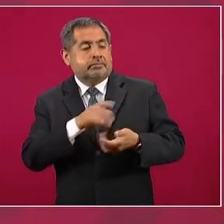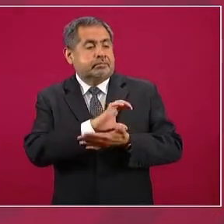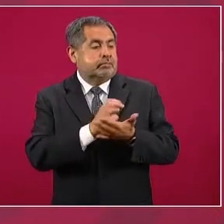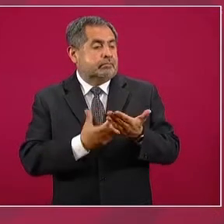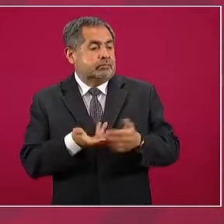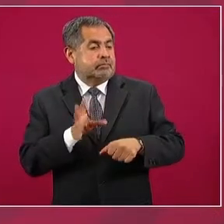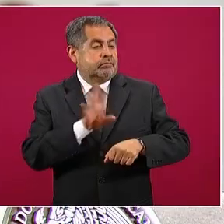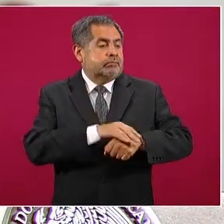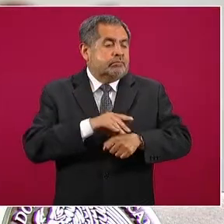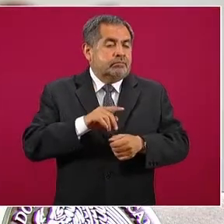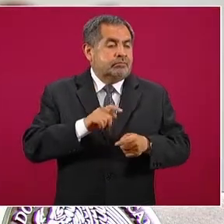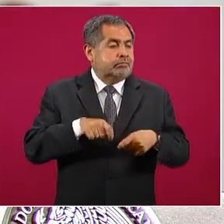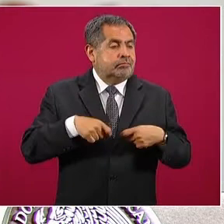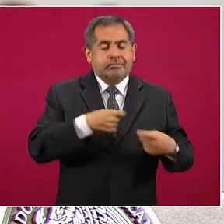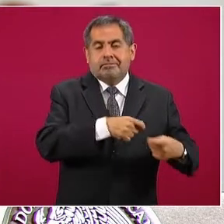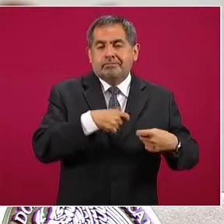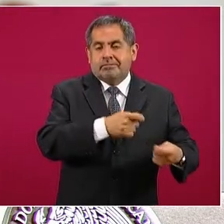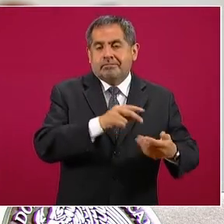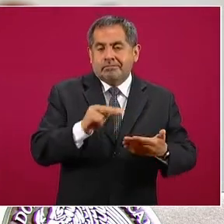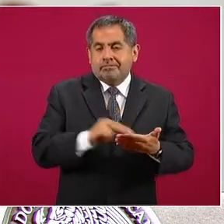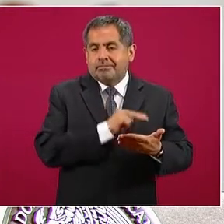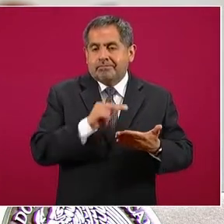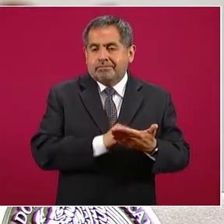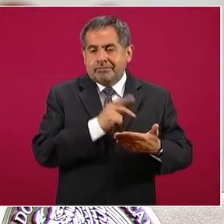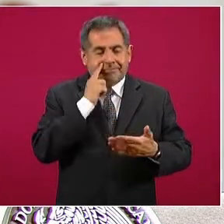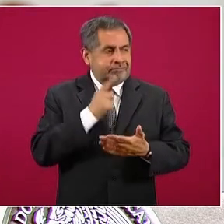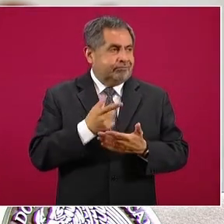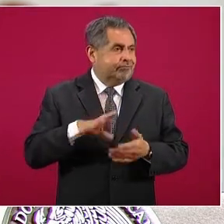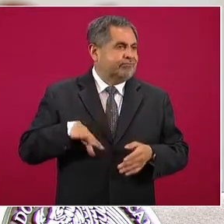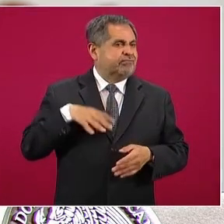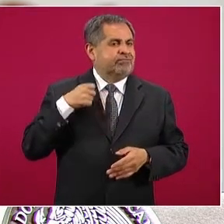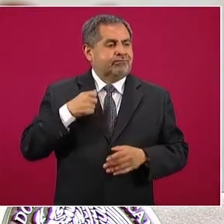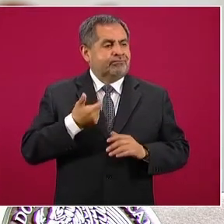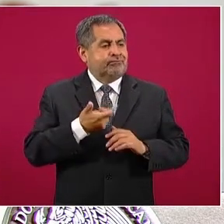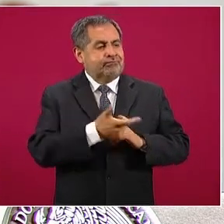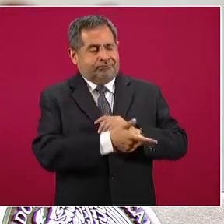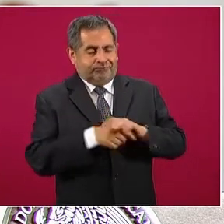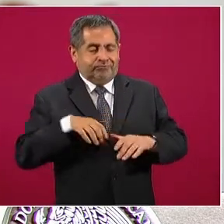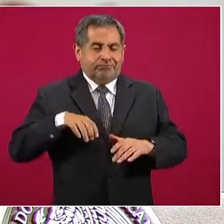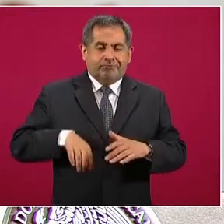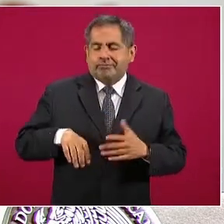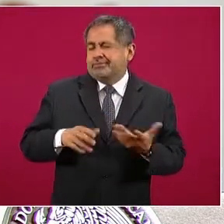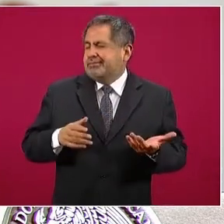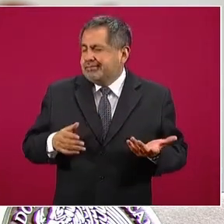a empresas